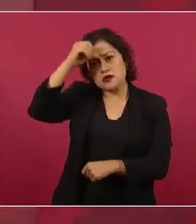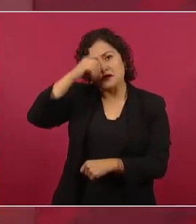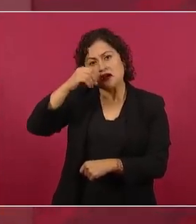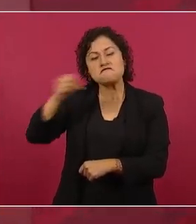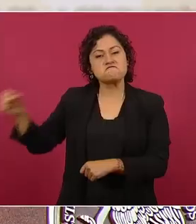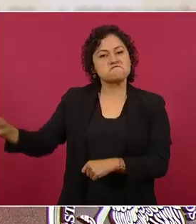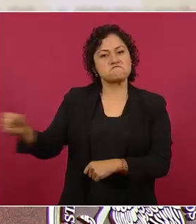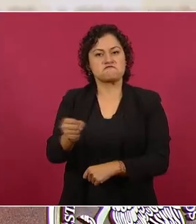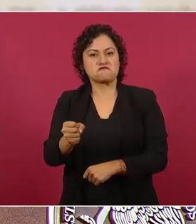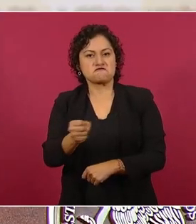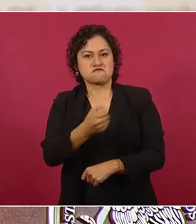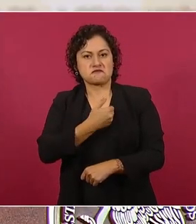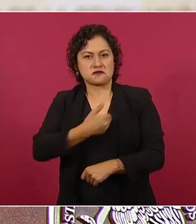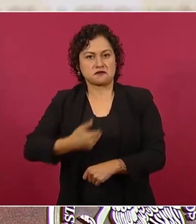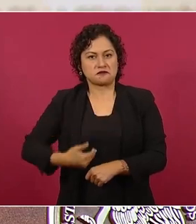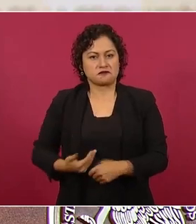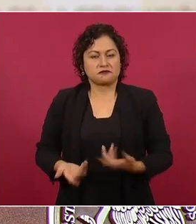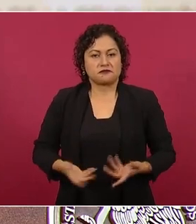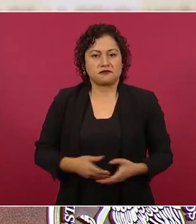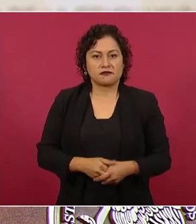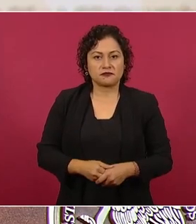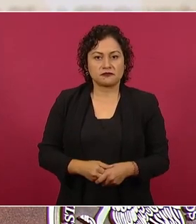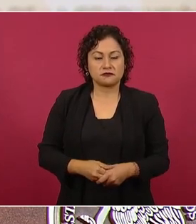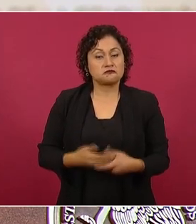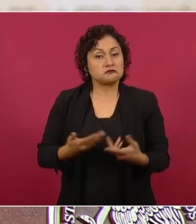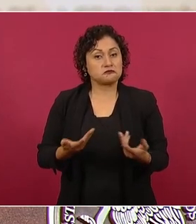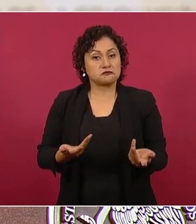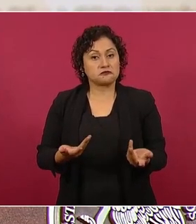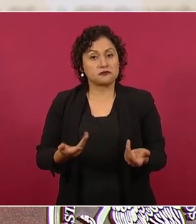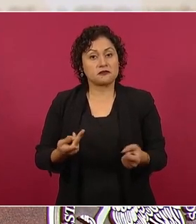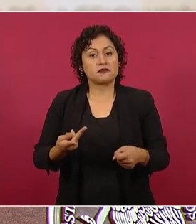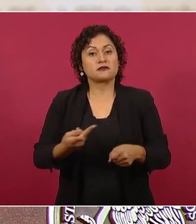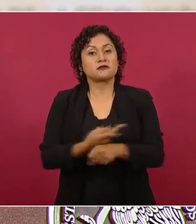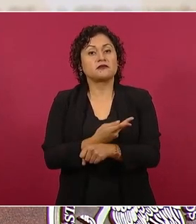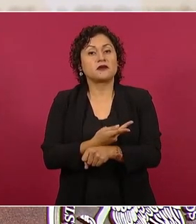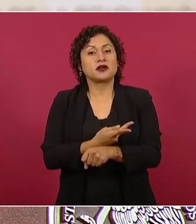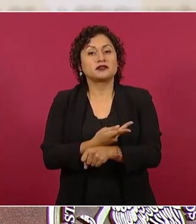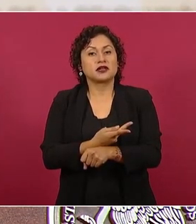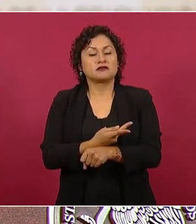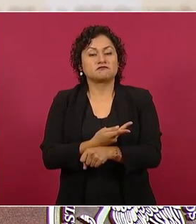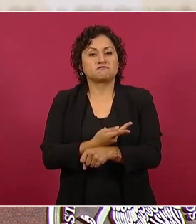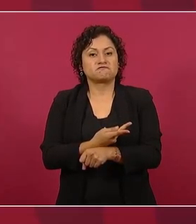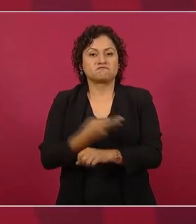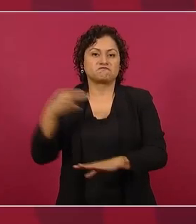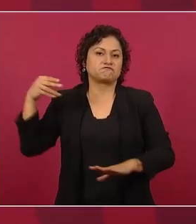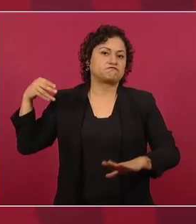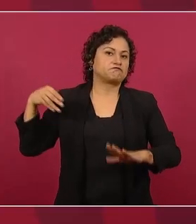se desató una tremenda crisis